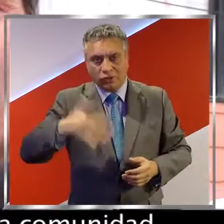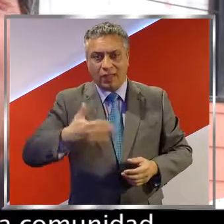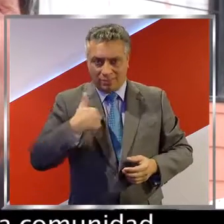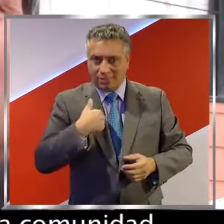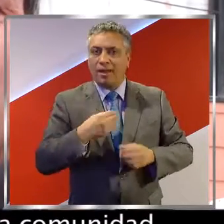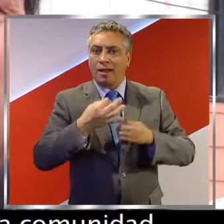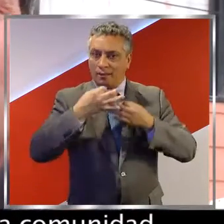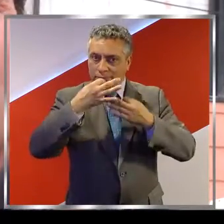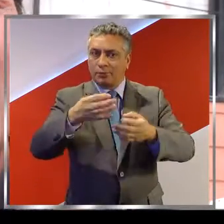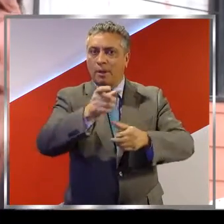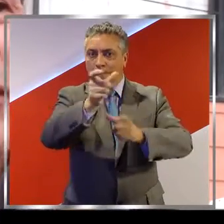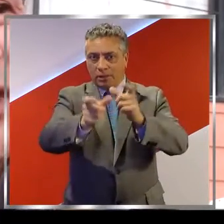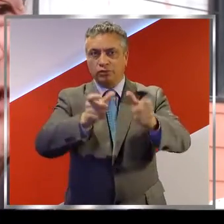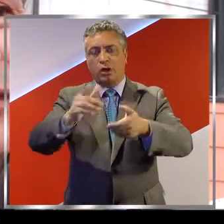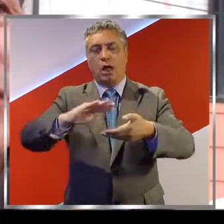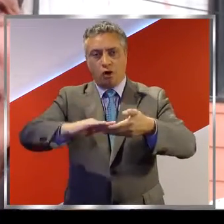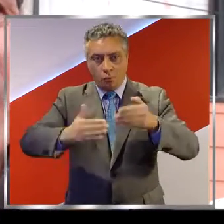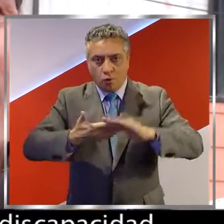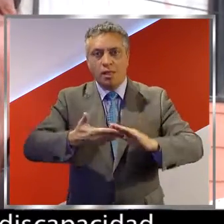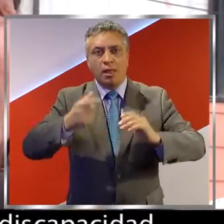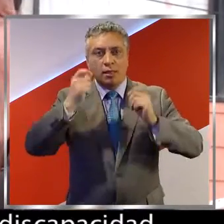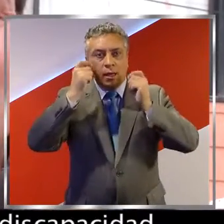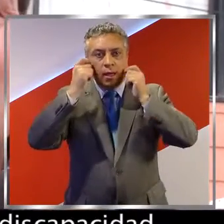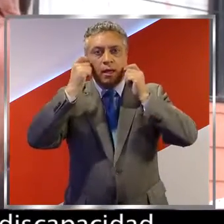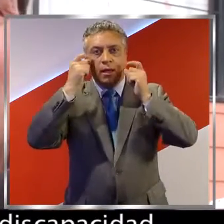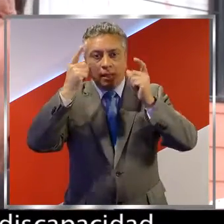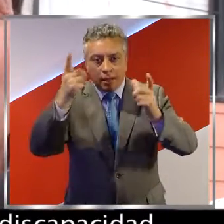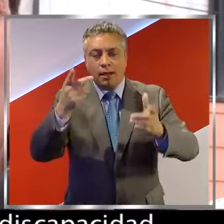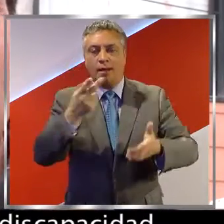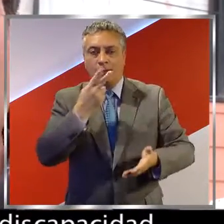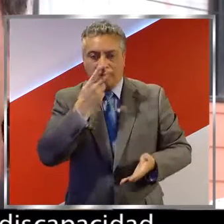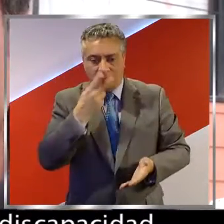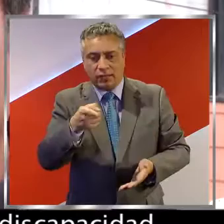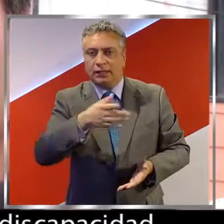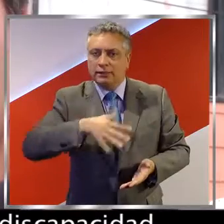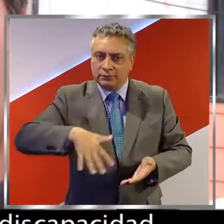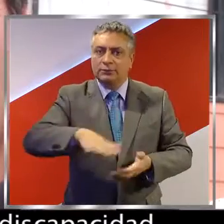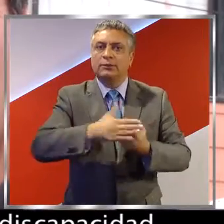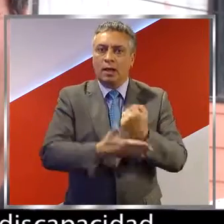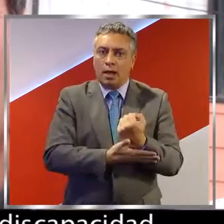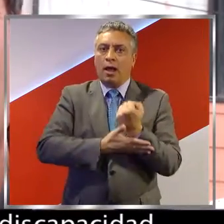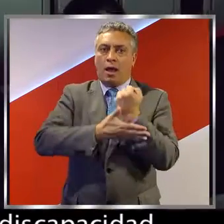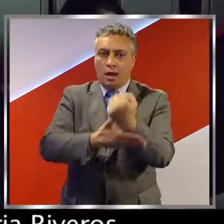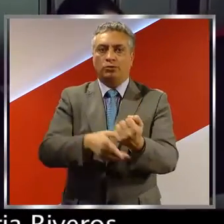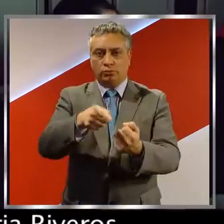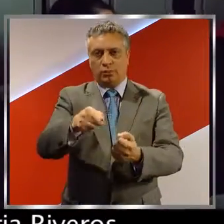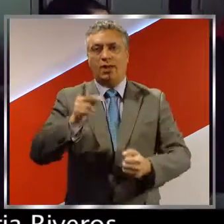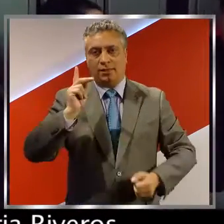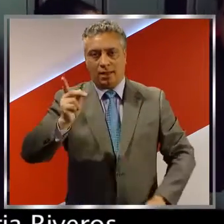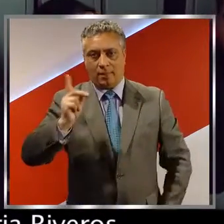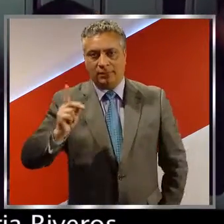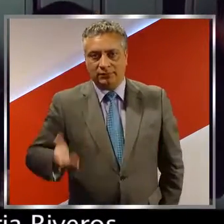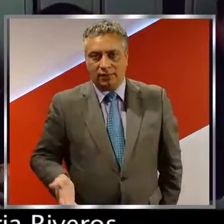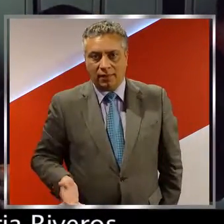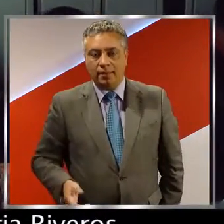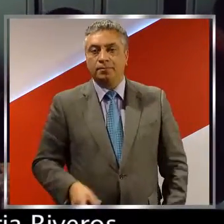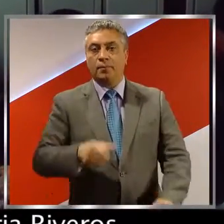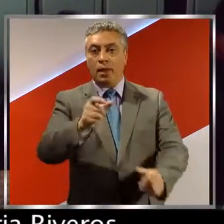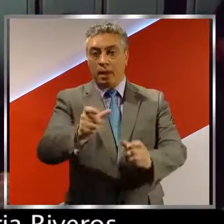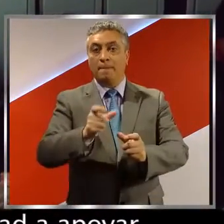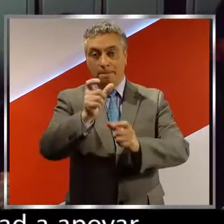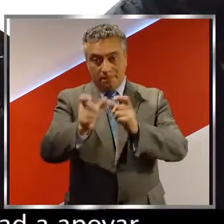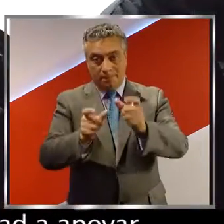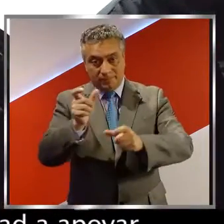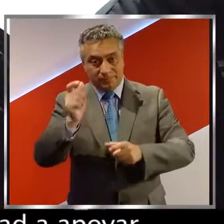la gente conozca, que la comunidad conozca todo esto que se hace en favor de la discapacidad. La directora del taller, Victoria